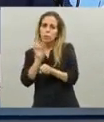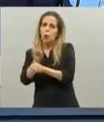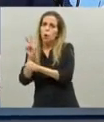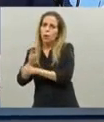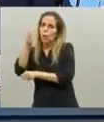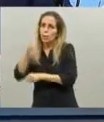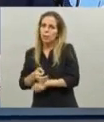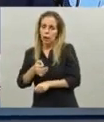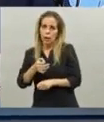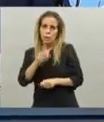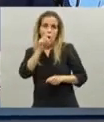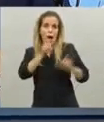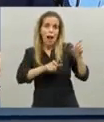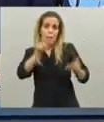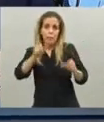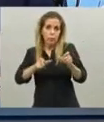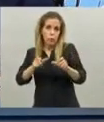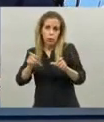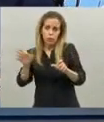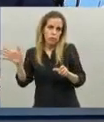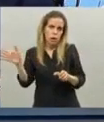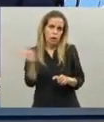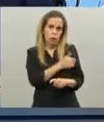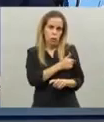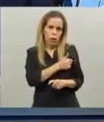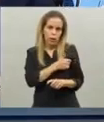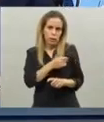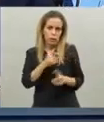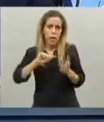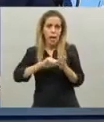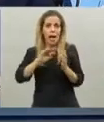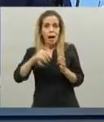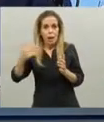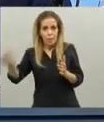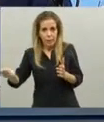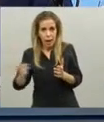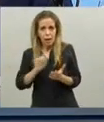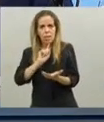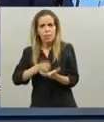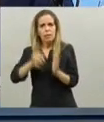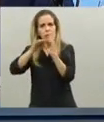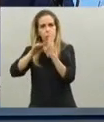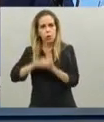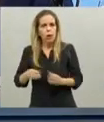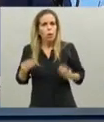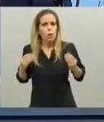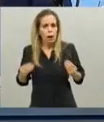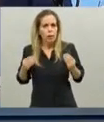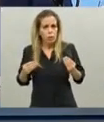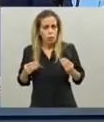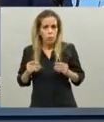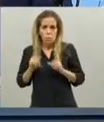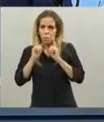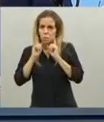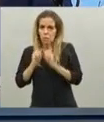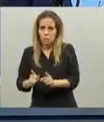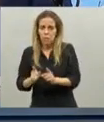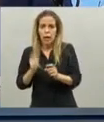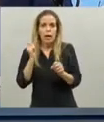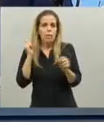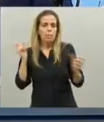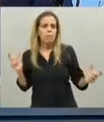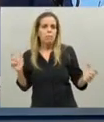pero a todo el mundo a todo el mundo para el Gran Buenos Aires las medidas son en primer lugar seguimos trabajando con los